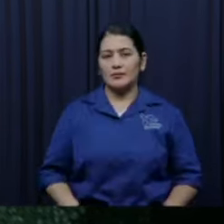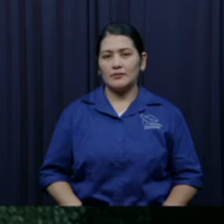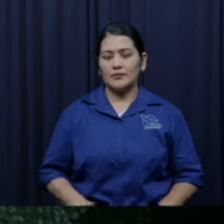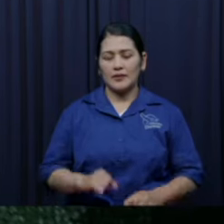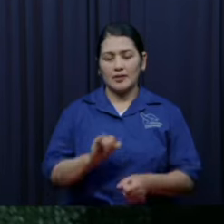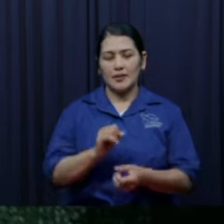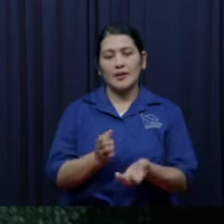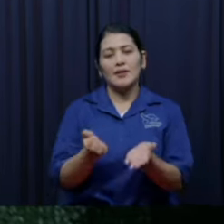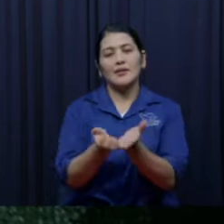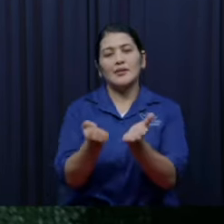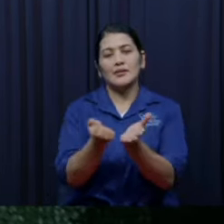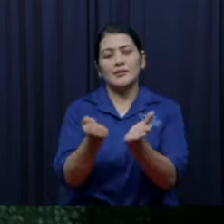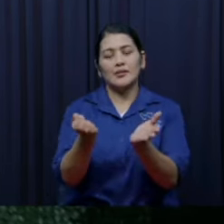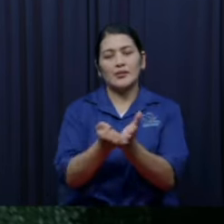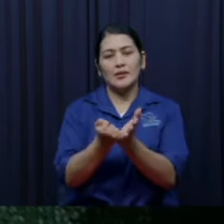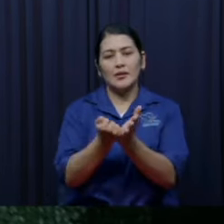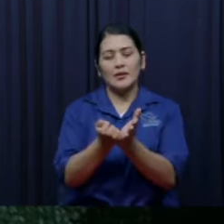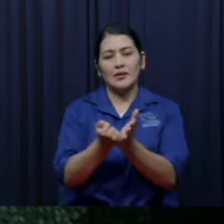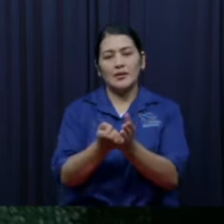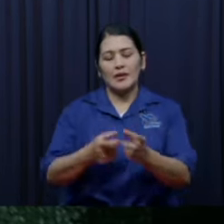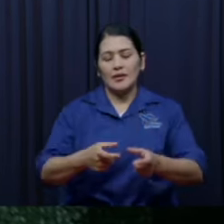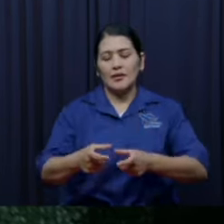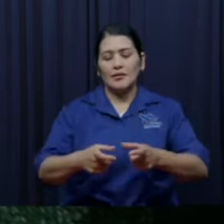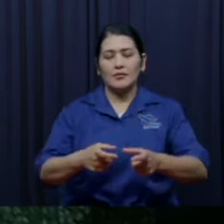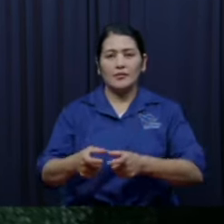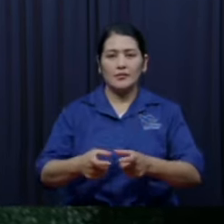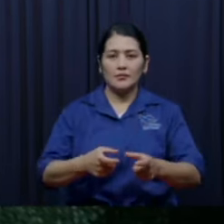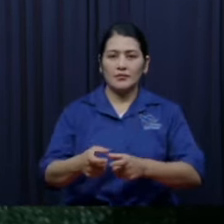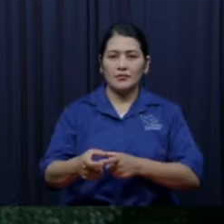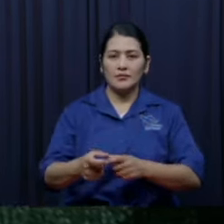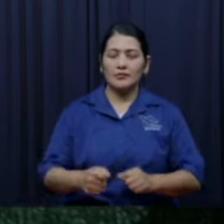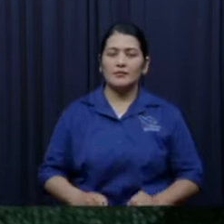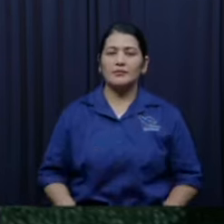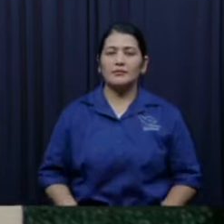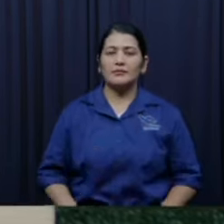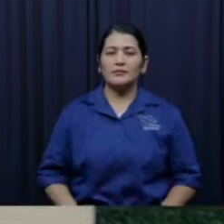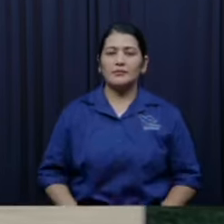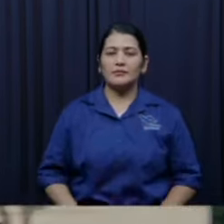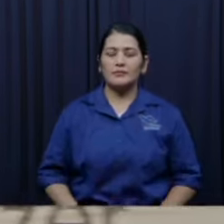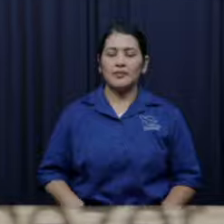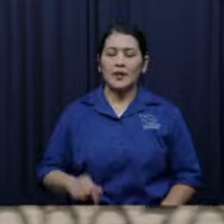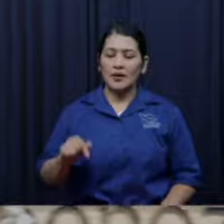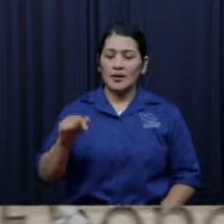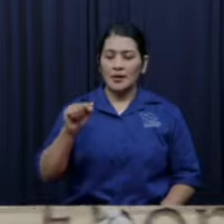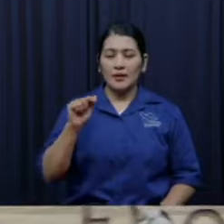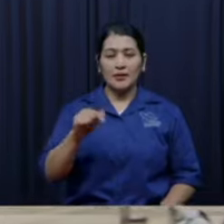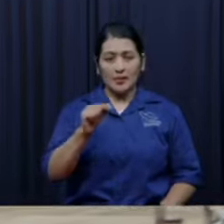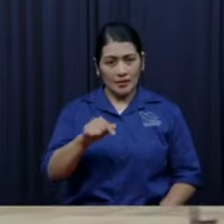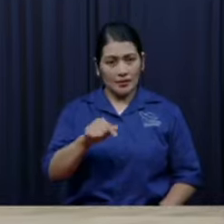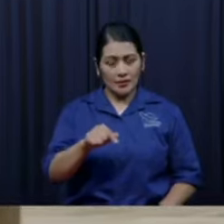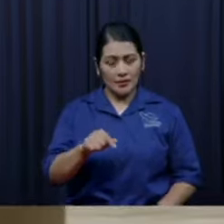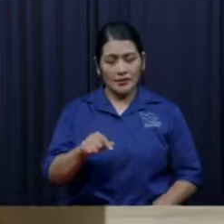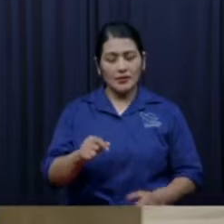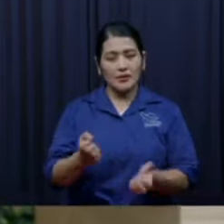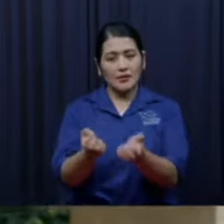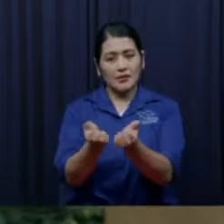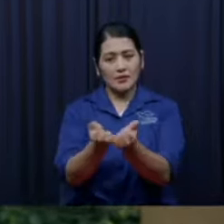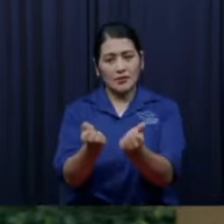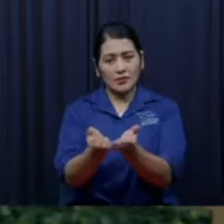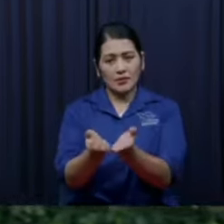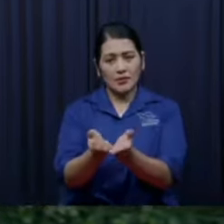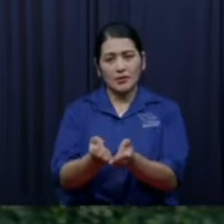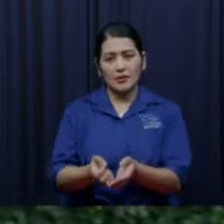en la escuela de comercio y ahí había un cuatillo que andaba retando a todos